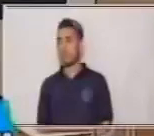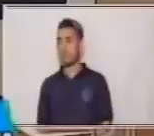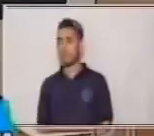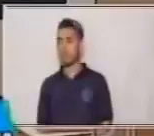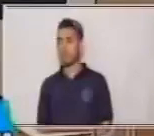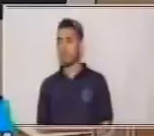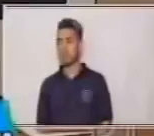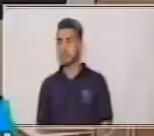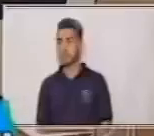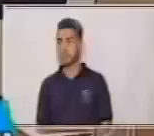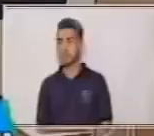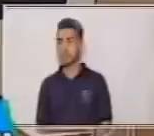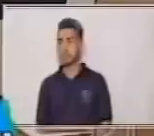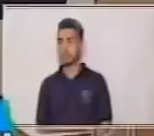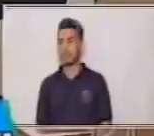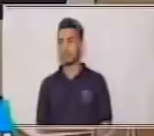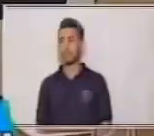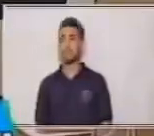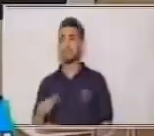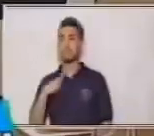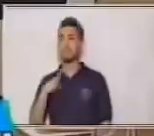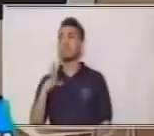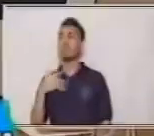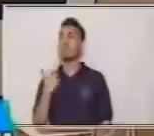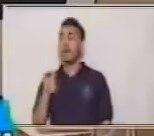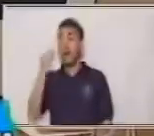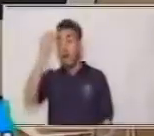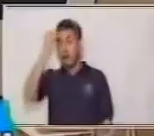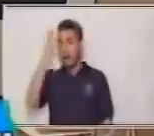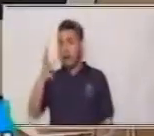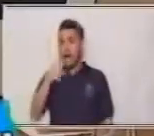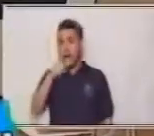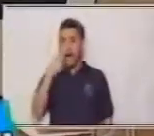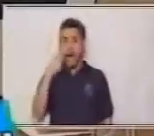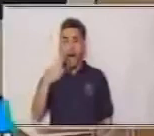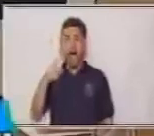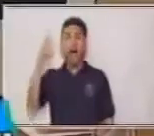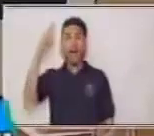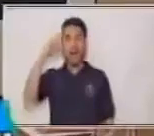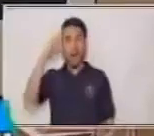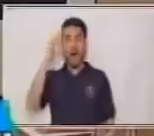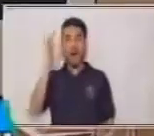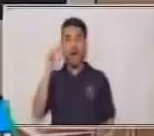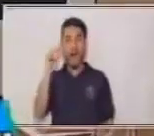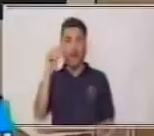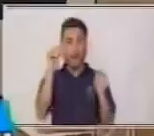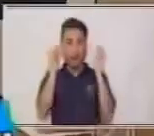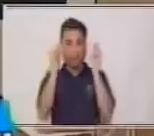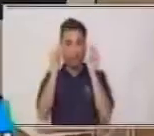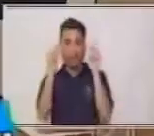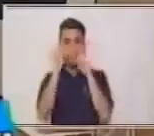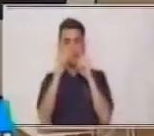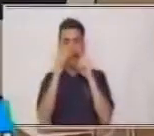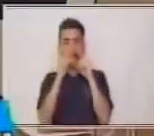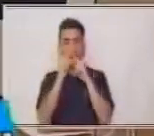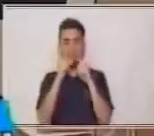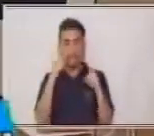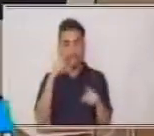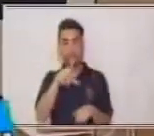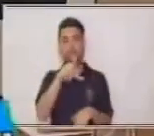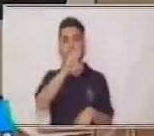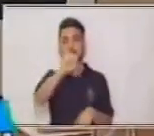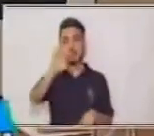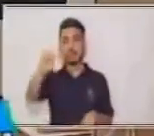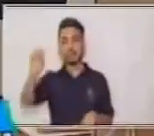estamos acá. Vamos a tener la habilidad de recordar inmediatamente palabras claves